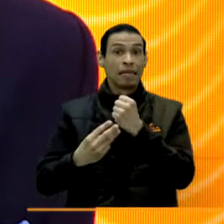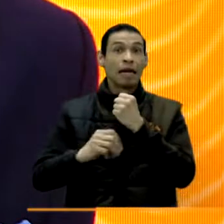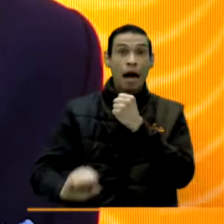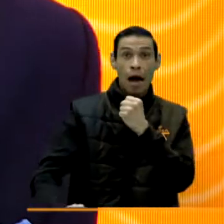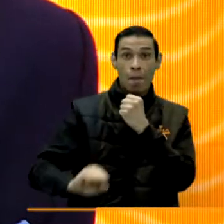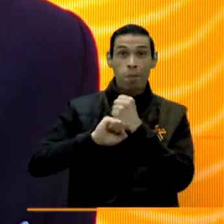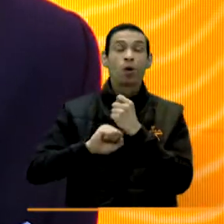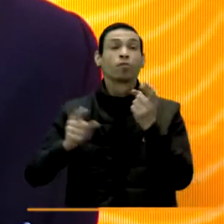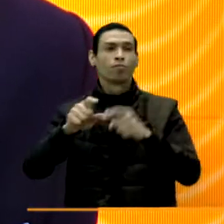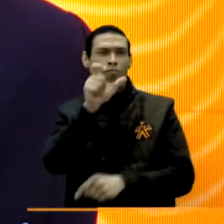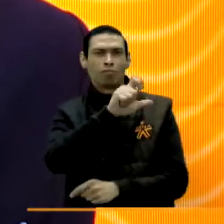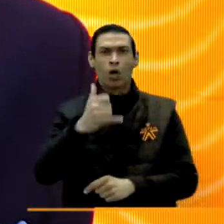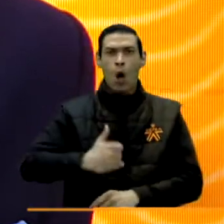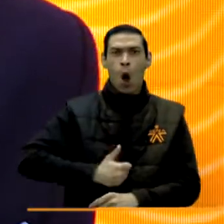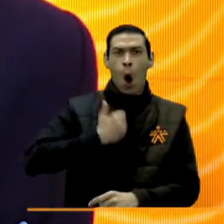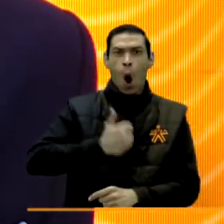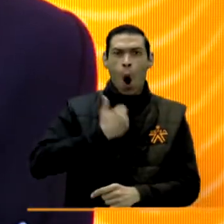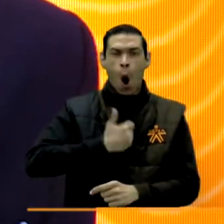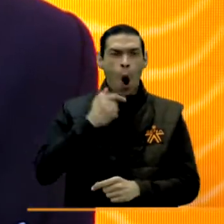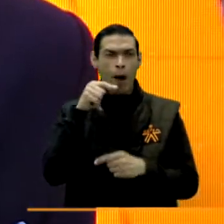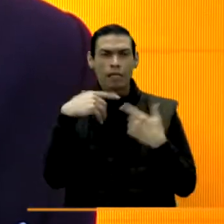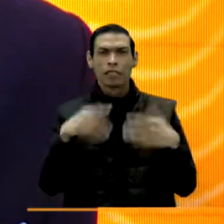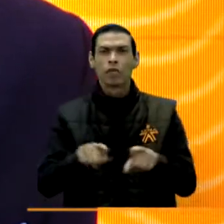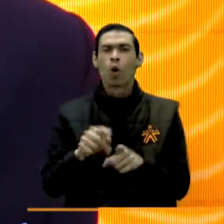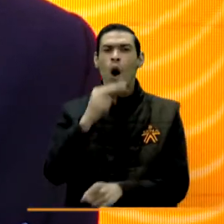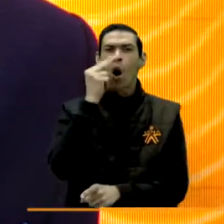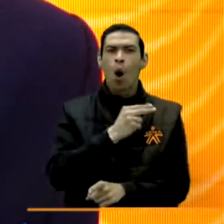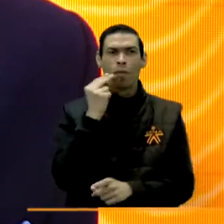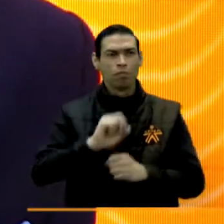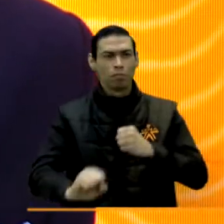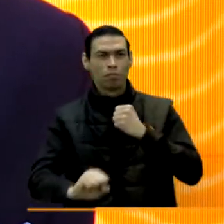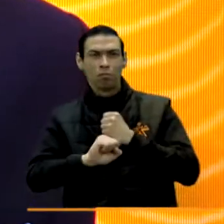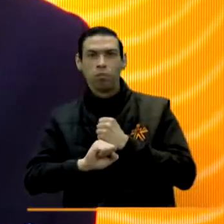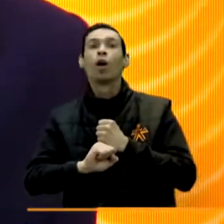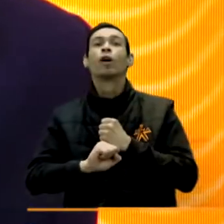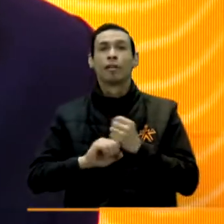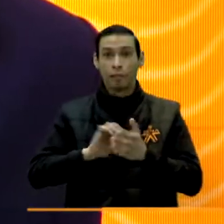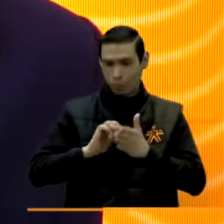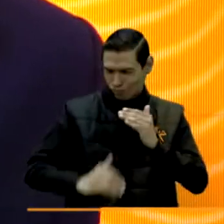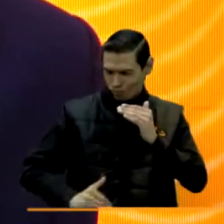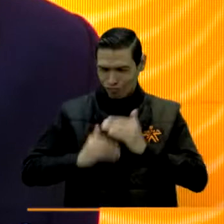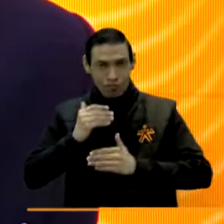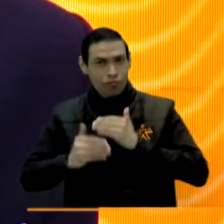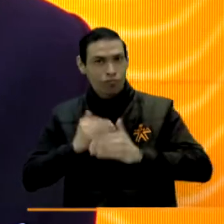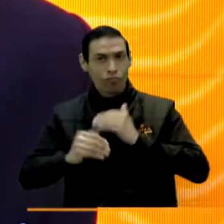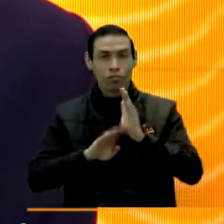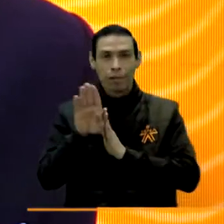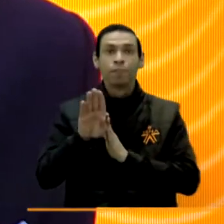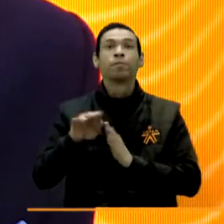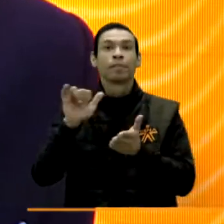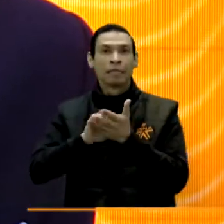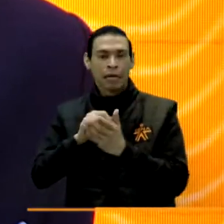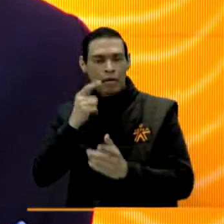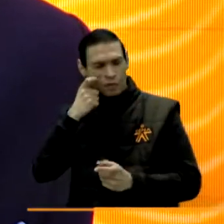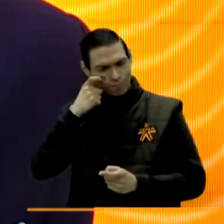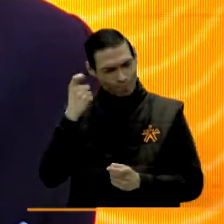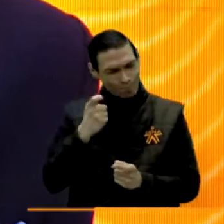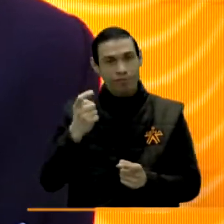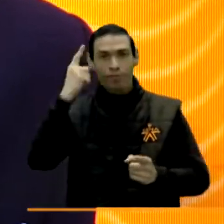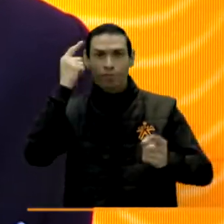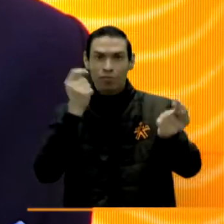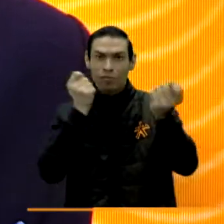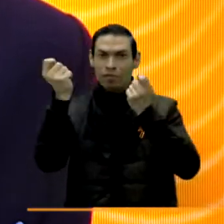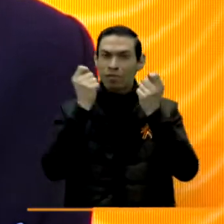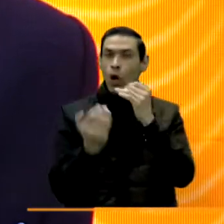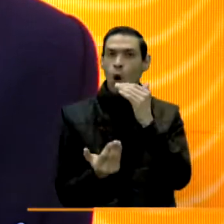punto de apoyo en las personas y el talento joven que está llegando a través del SENA en absolutamente todos los campos que hemos desarrollado. Por eso cada vez buscamos